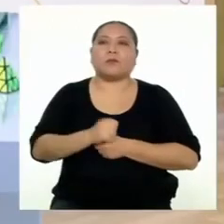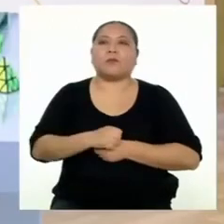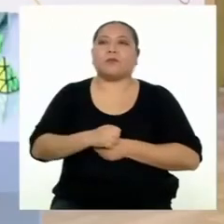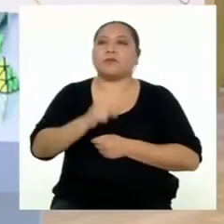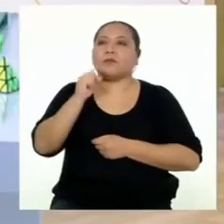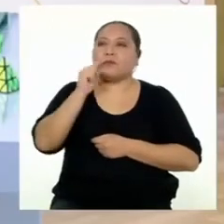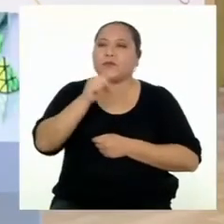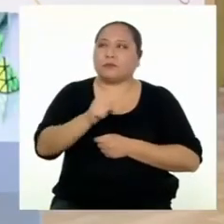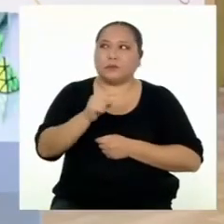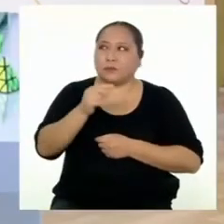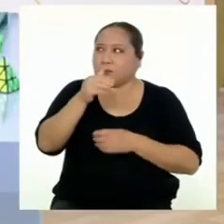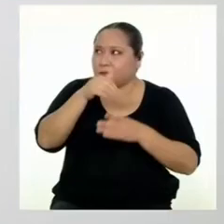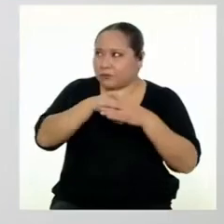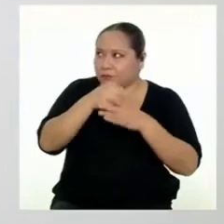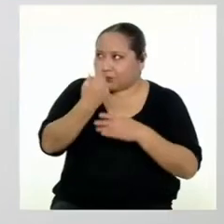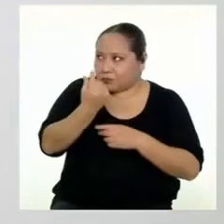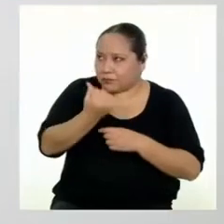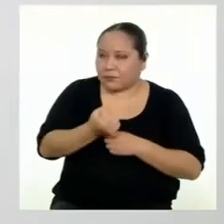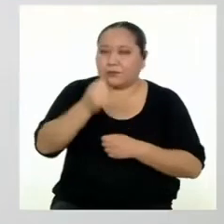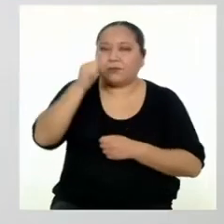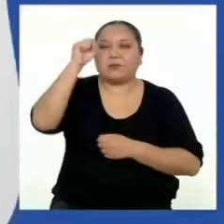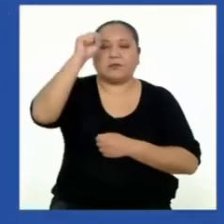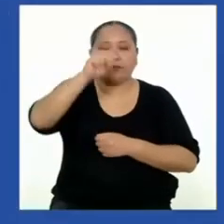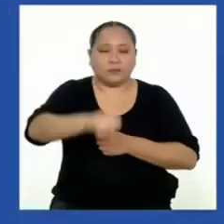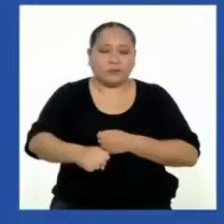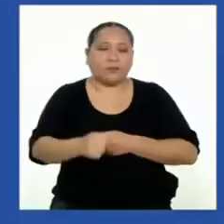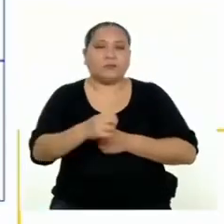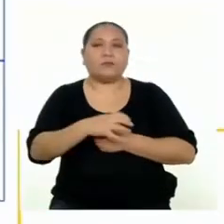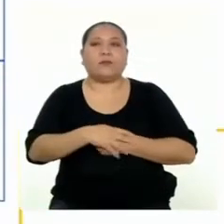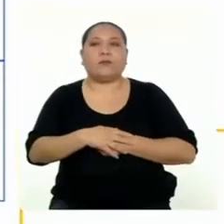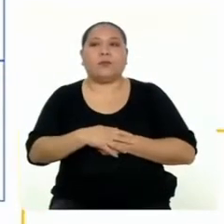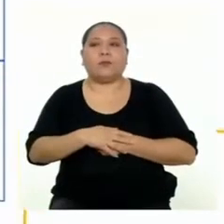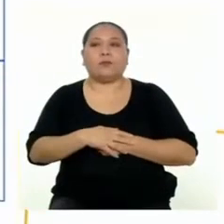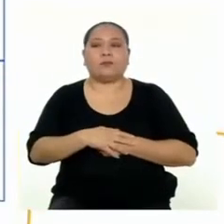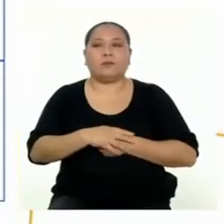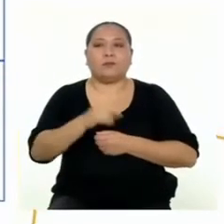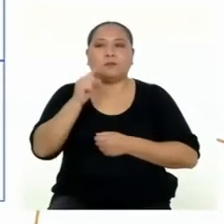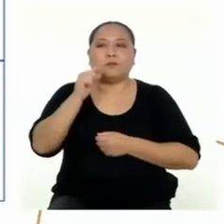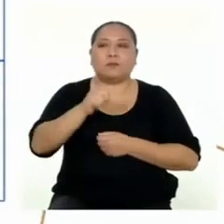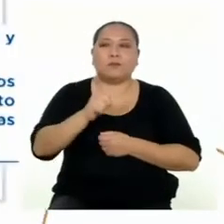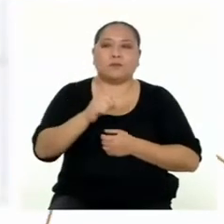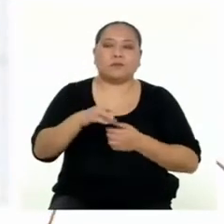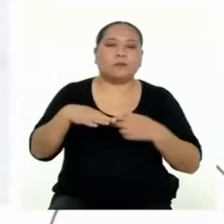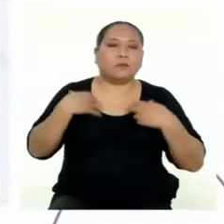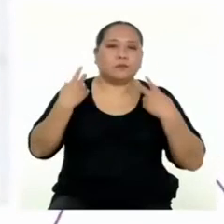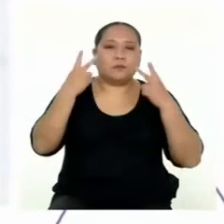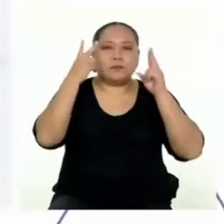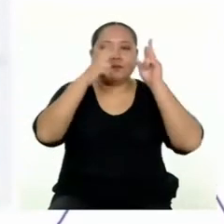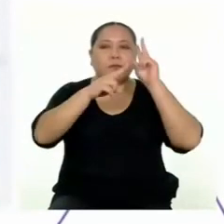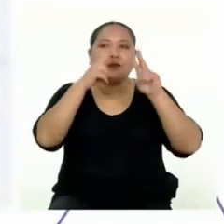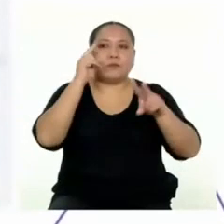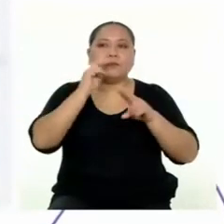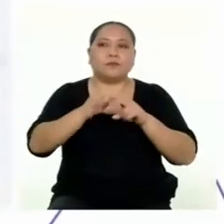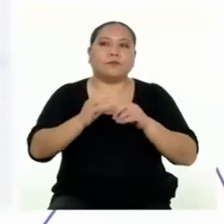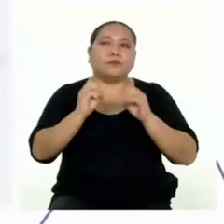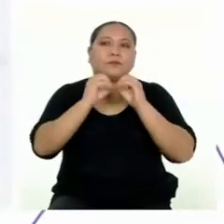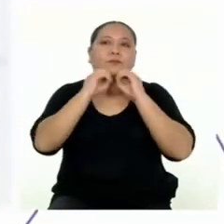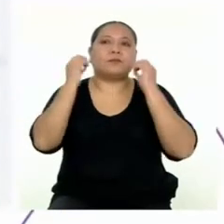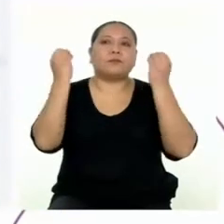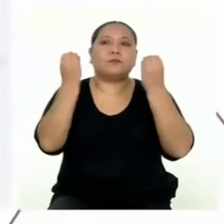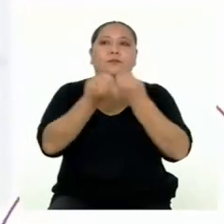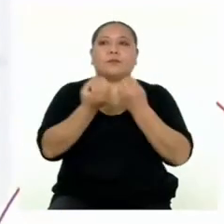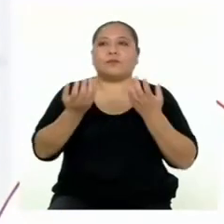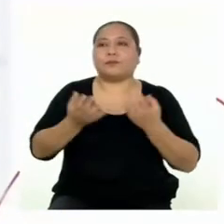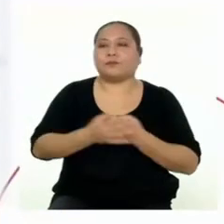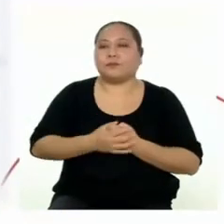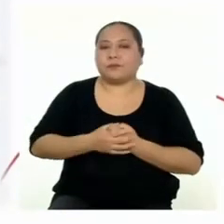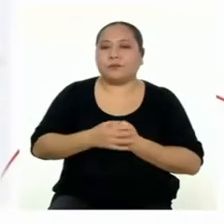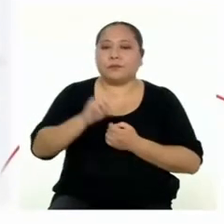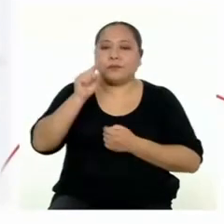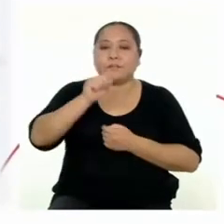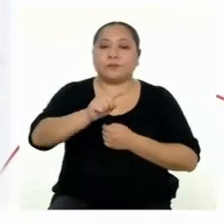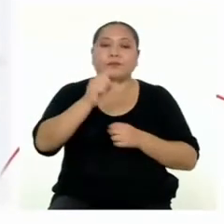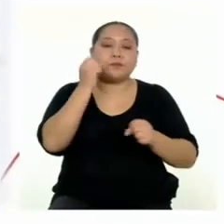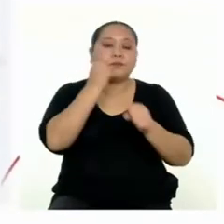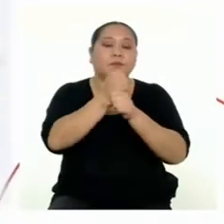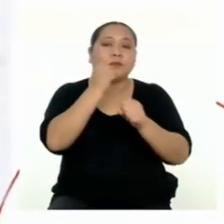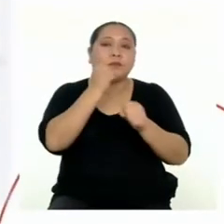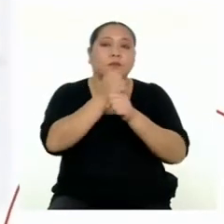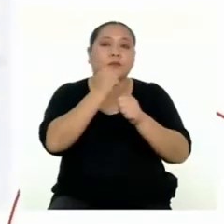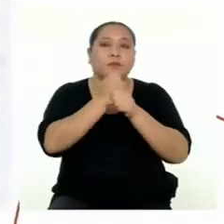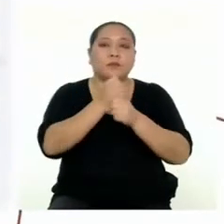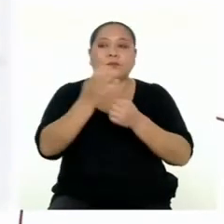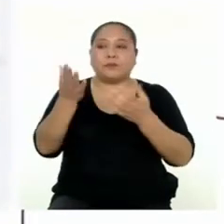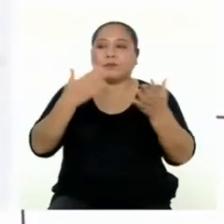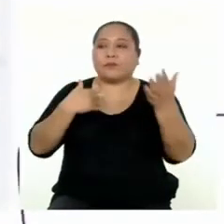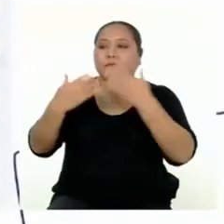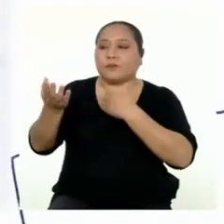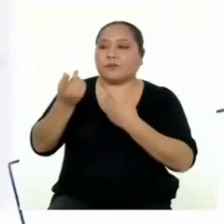¿Aquí están los bancos? Sí, podemos aquí referirnos a organismos cuya función es